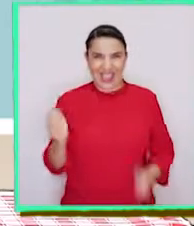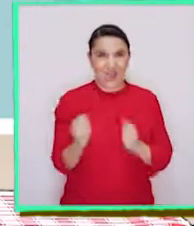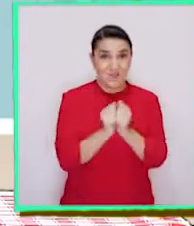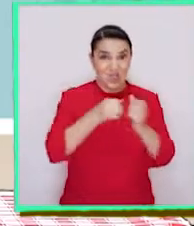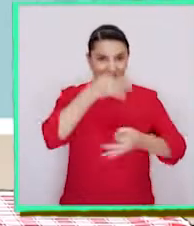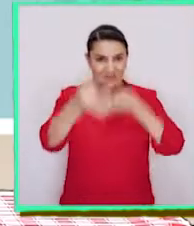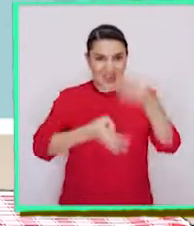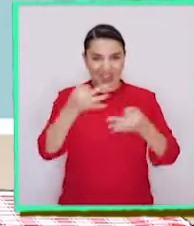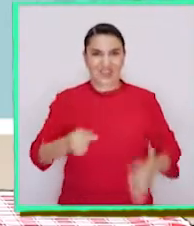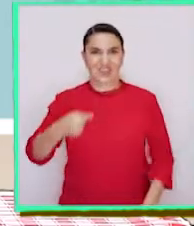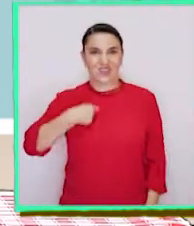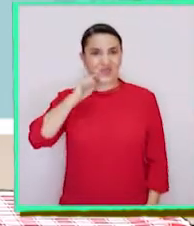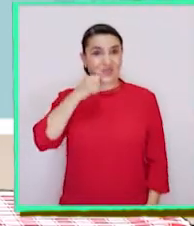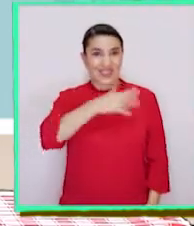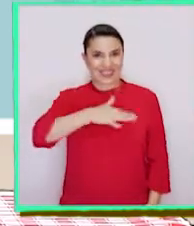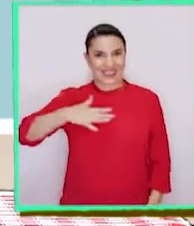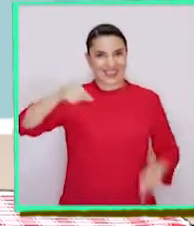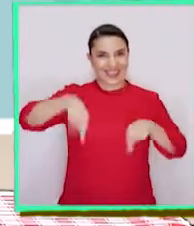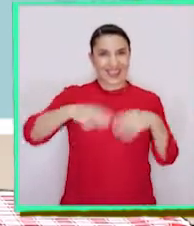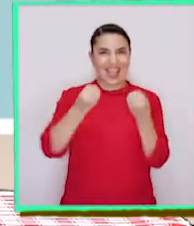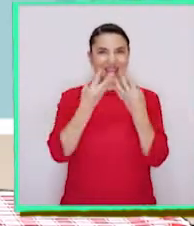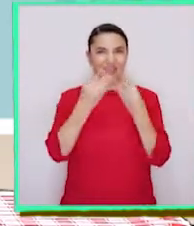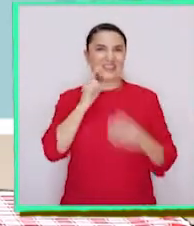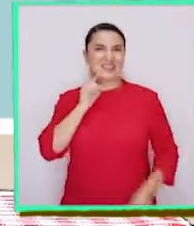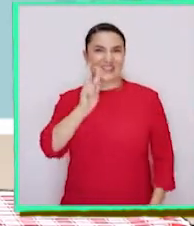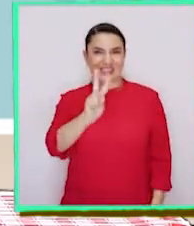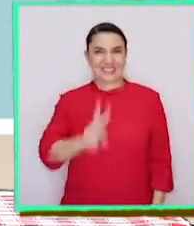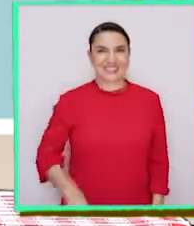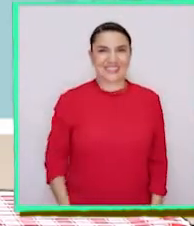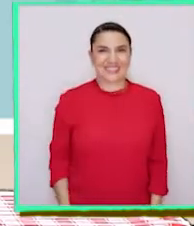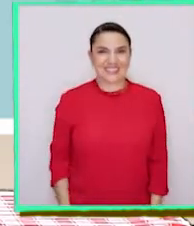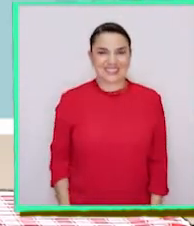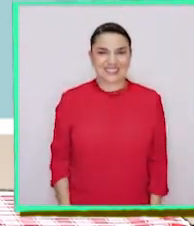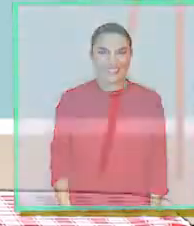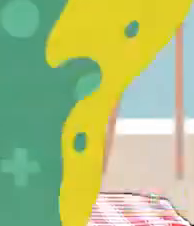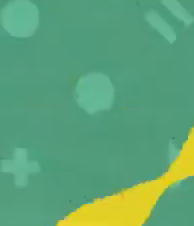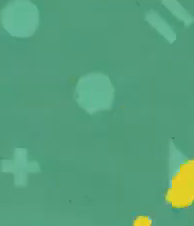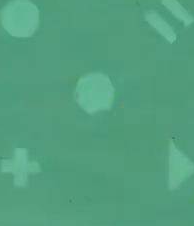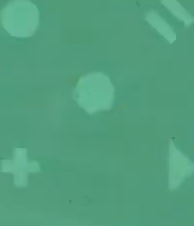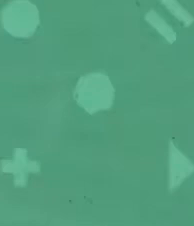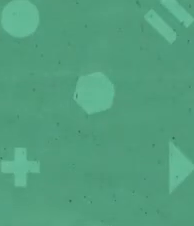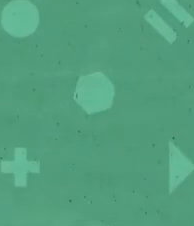¡Acompáñenme y les cuento! Soy Trini y esto es Aprendo TV.